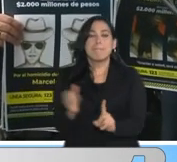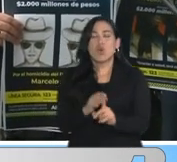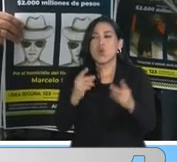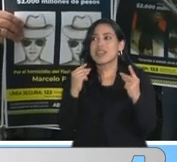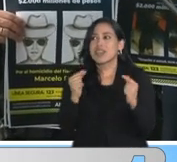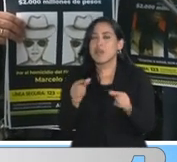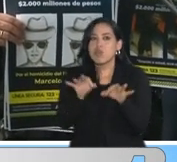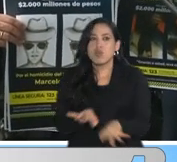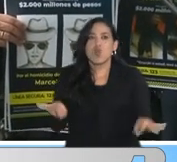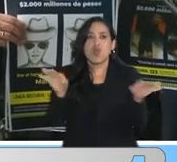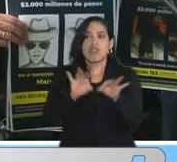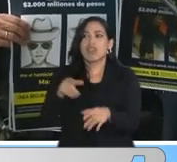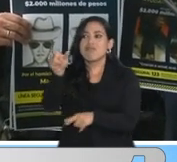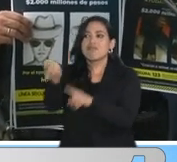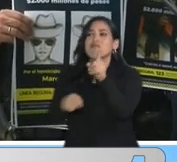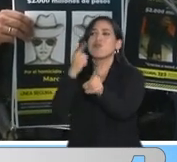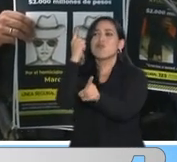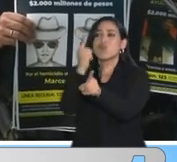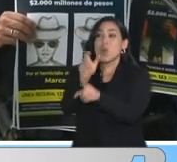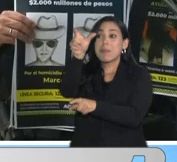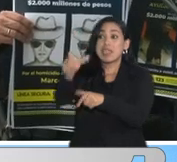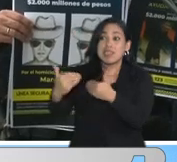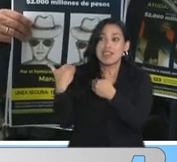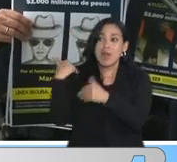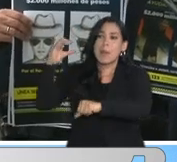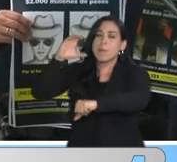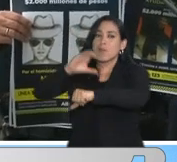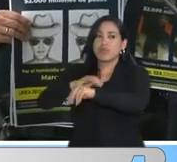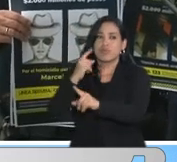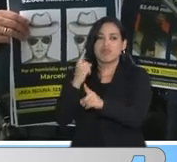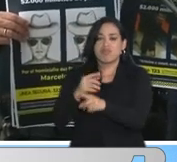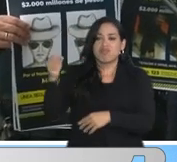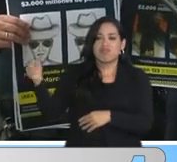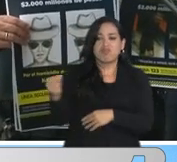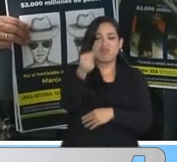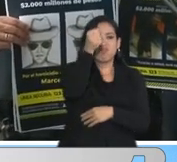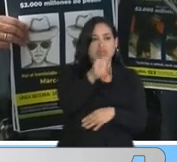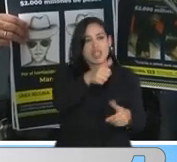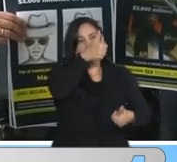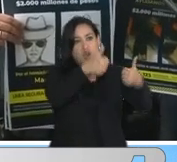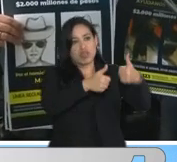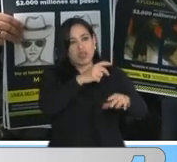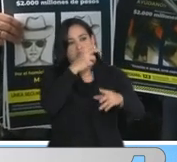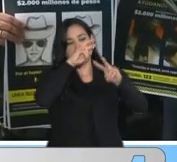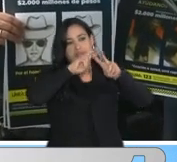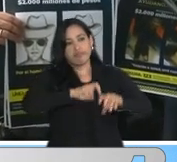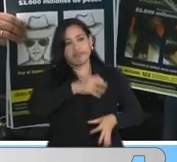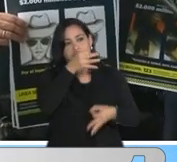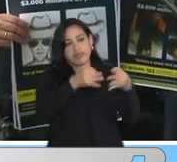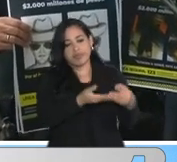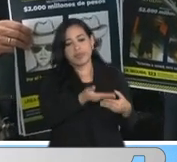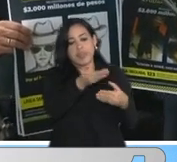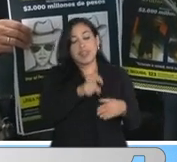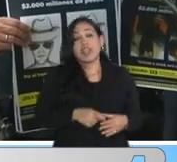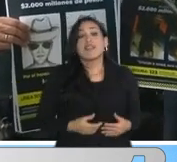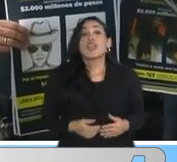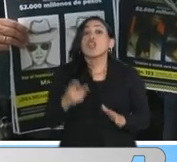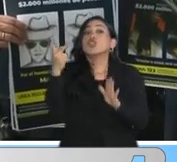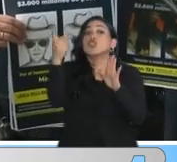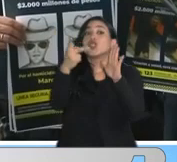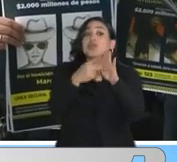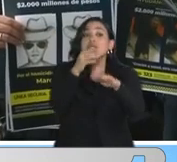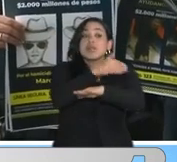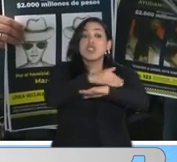oportunos y certeros para llevar a los responsables ante las autoridades judiciales en nuestro país. Dos mil